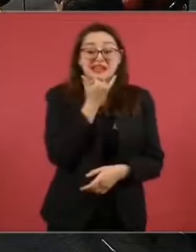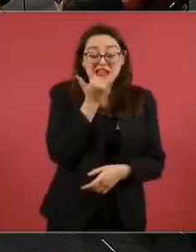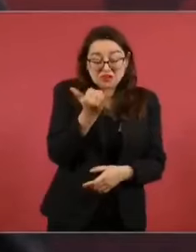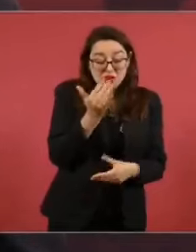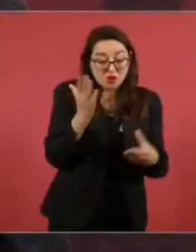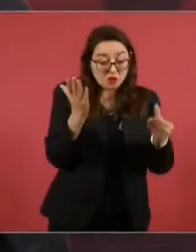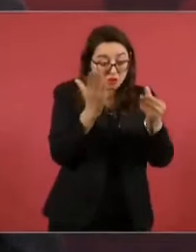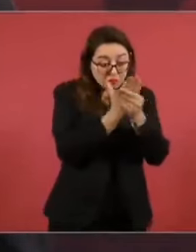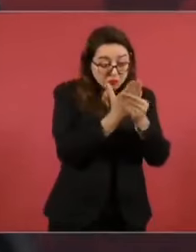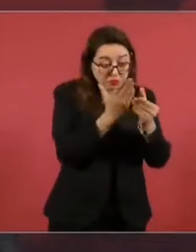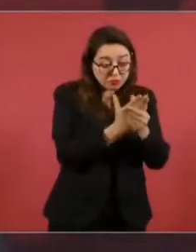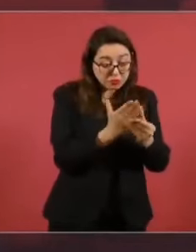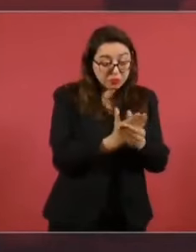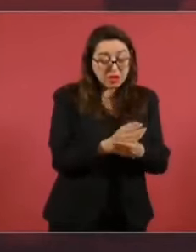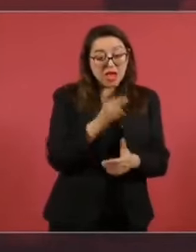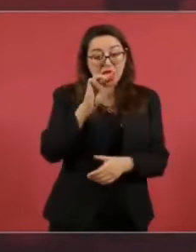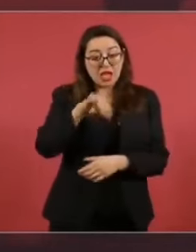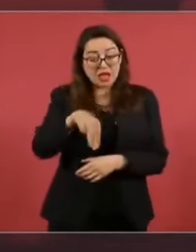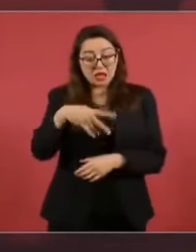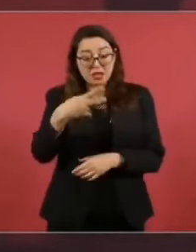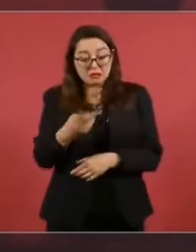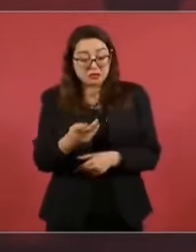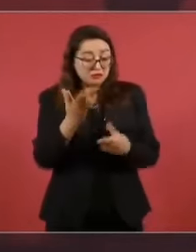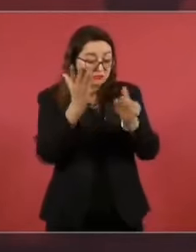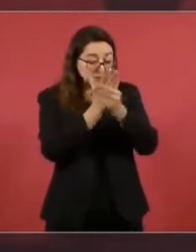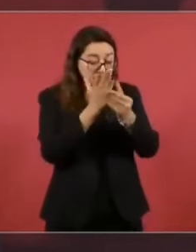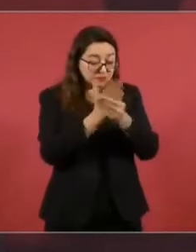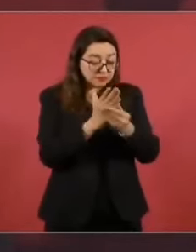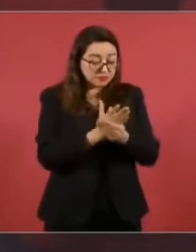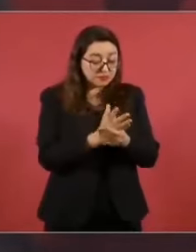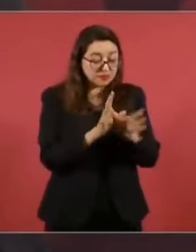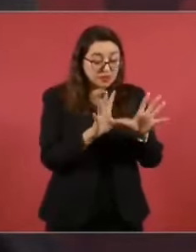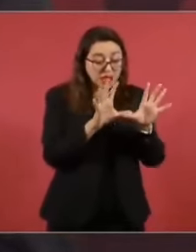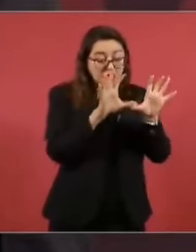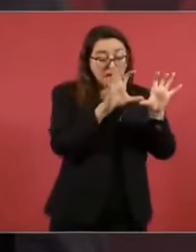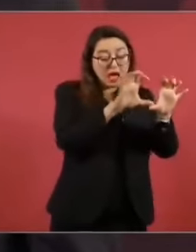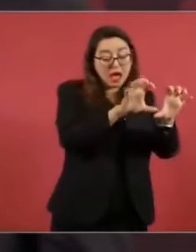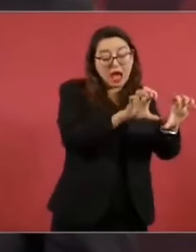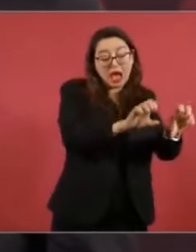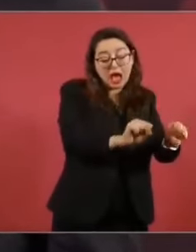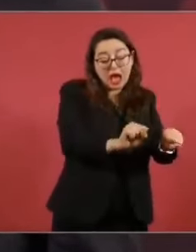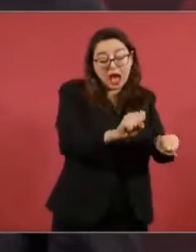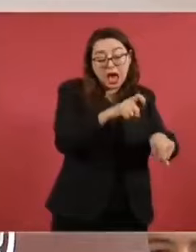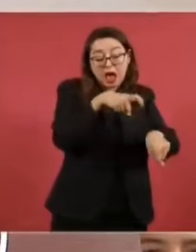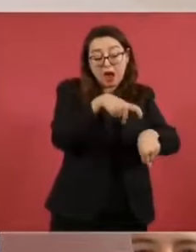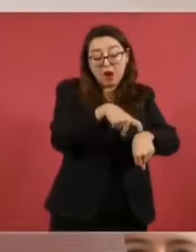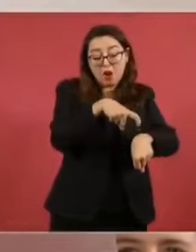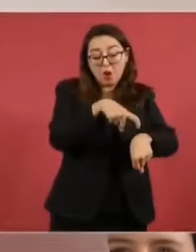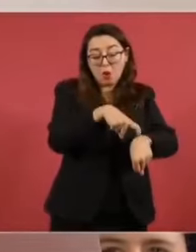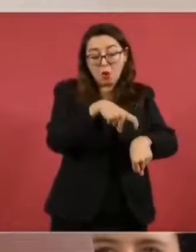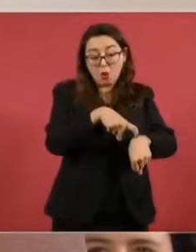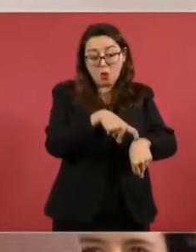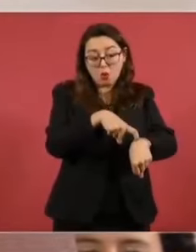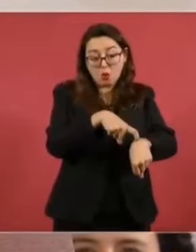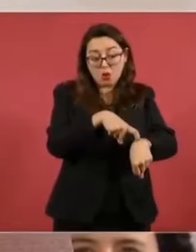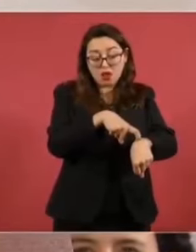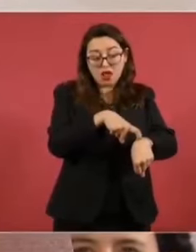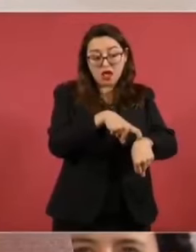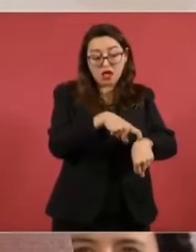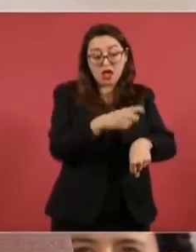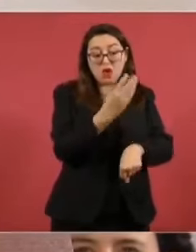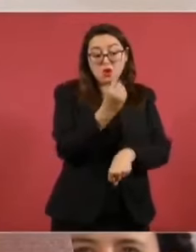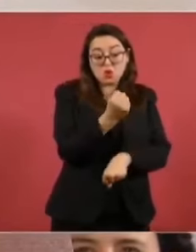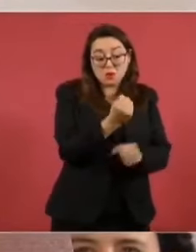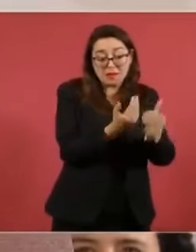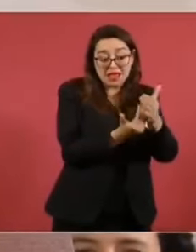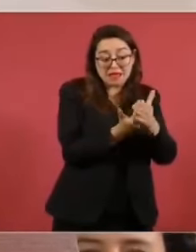porque el ministerio público en vez de poner que detuvo a la persona, detuvieron a la persona a